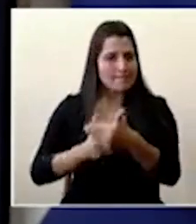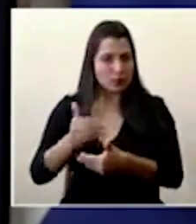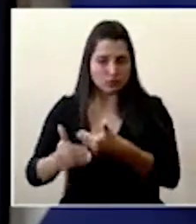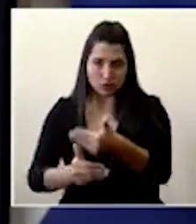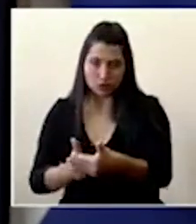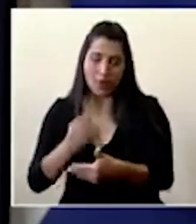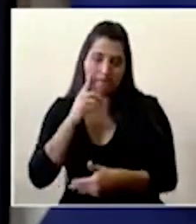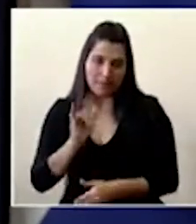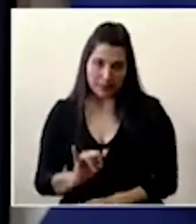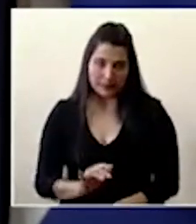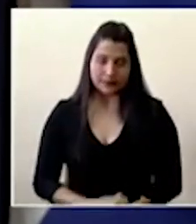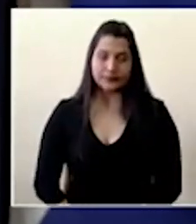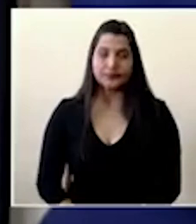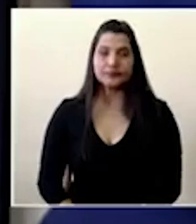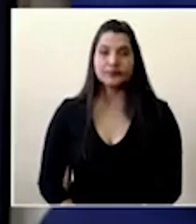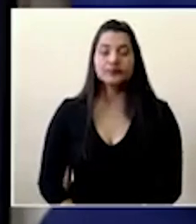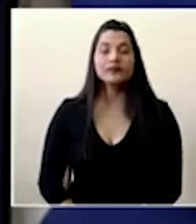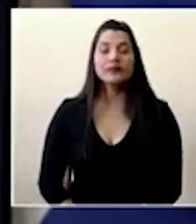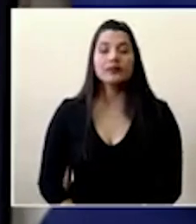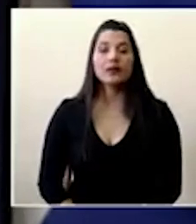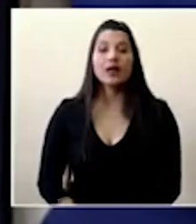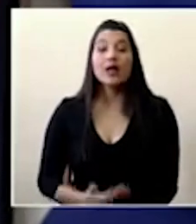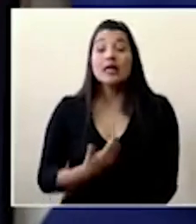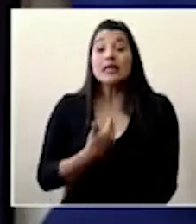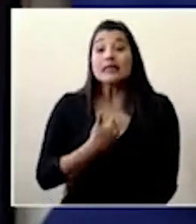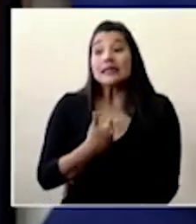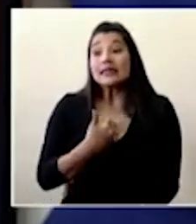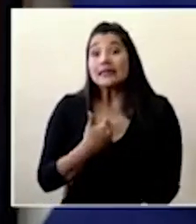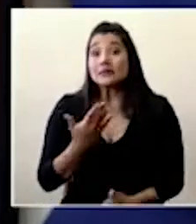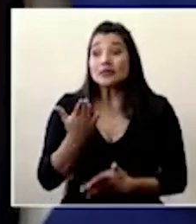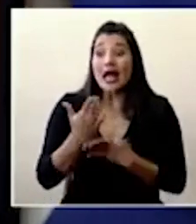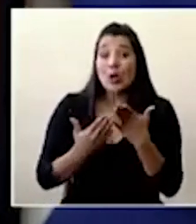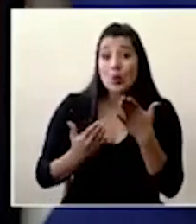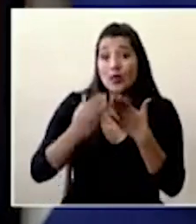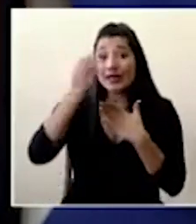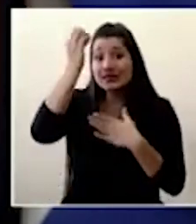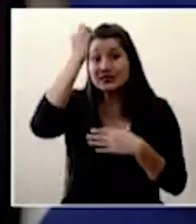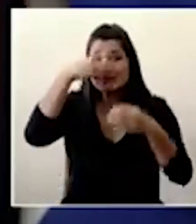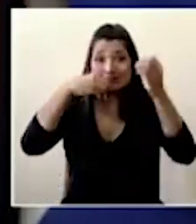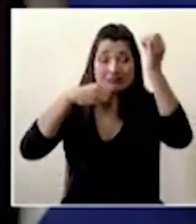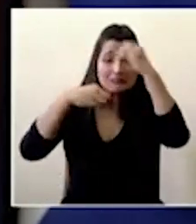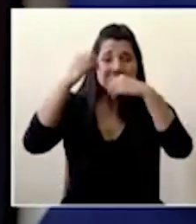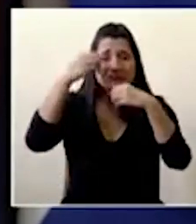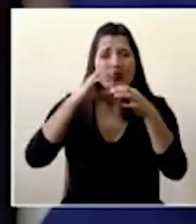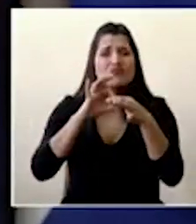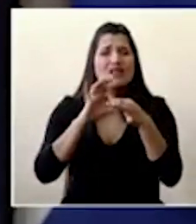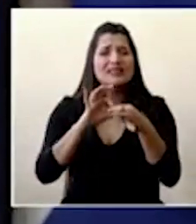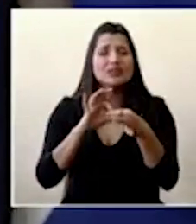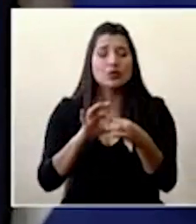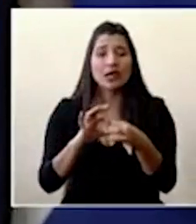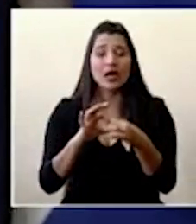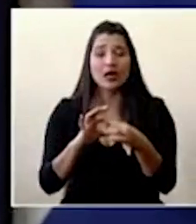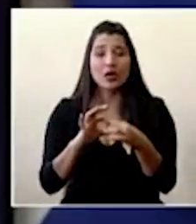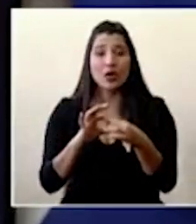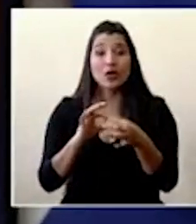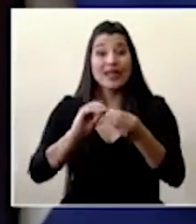eso. Han habido algunos comentarios sobre la línea